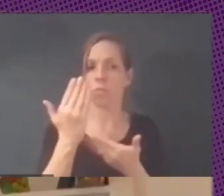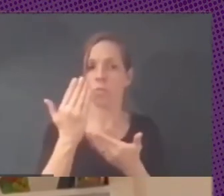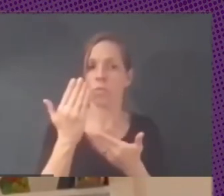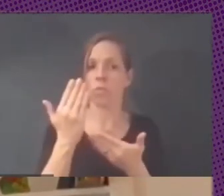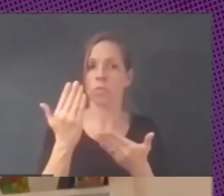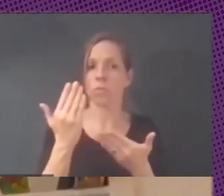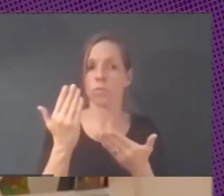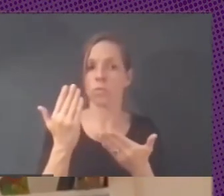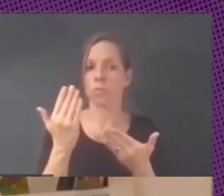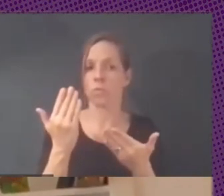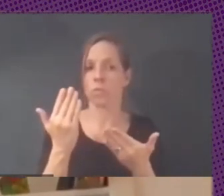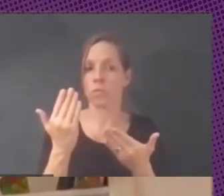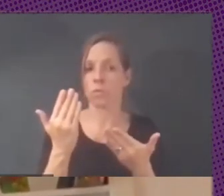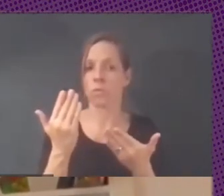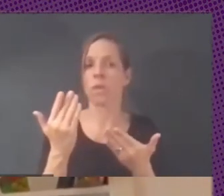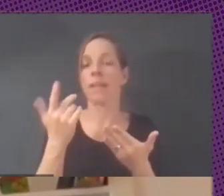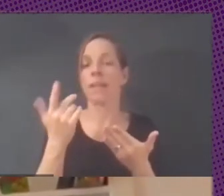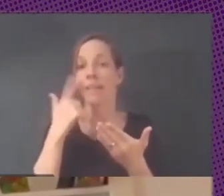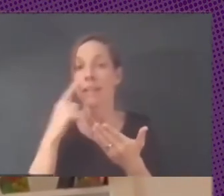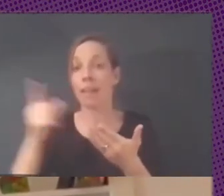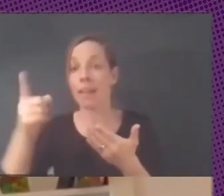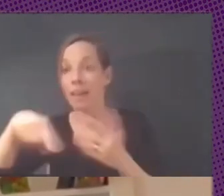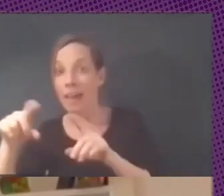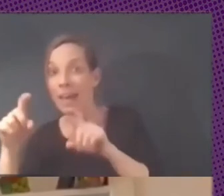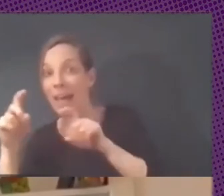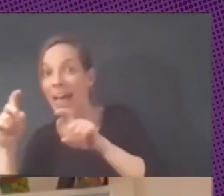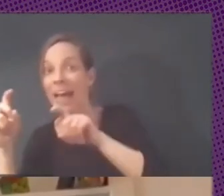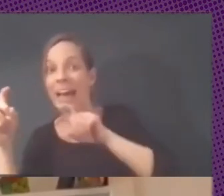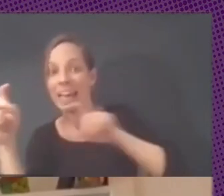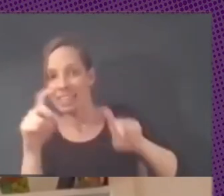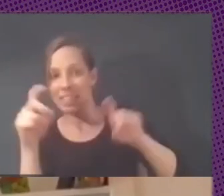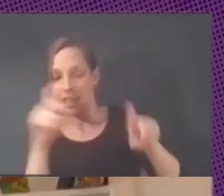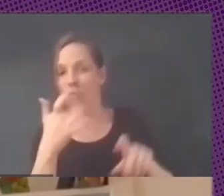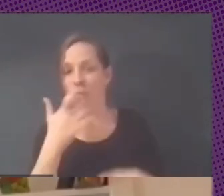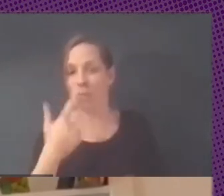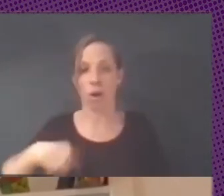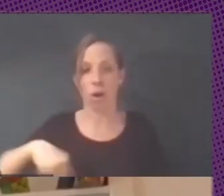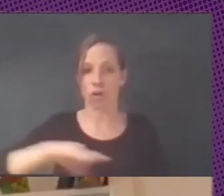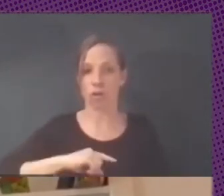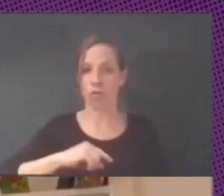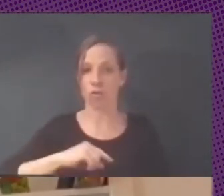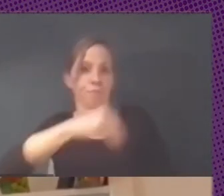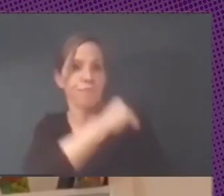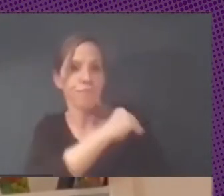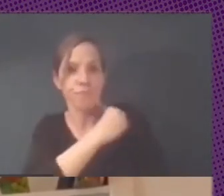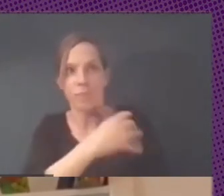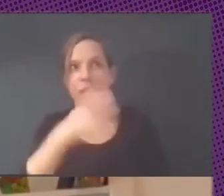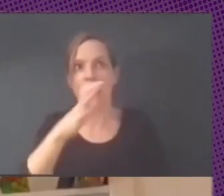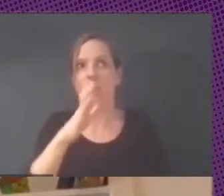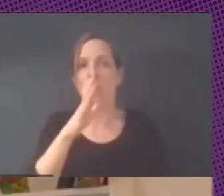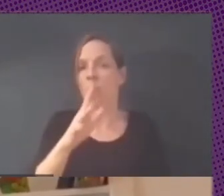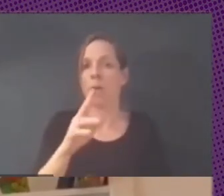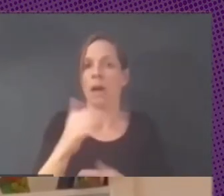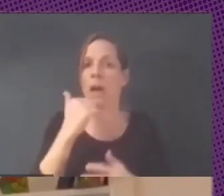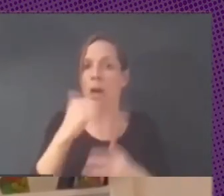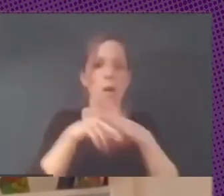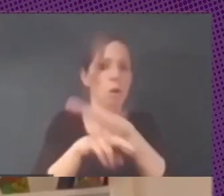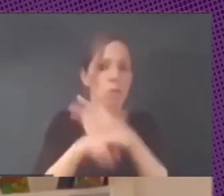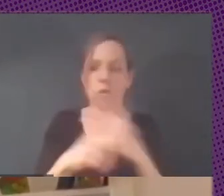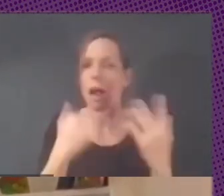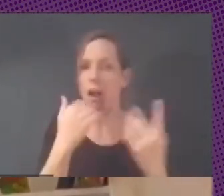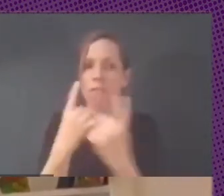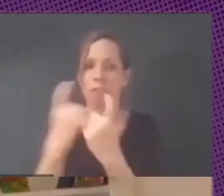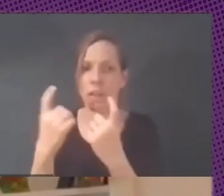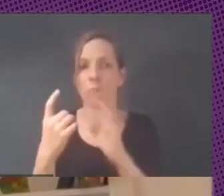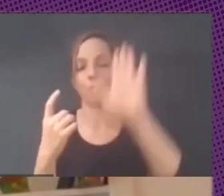trabajo de enseñanza de los otros cada vez que tenemos nosotros por ejemplo un reclamo por algún recurso bueno hacer énfasis no es un